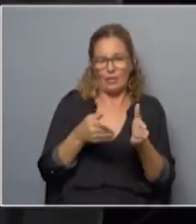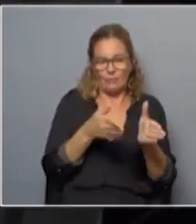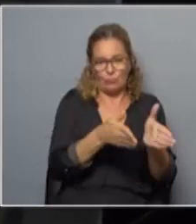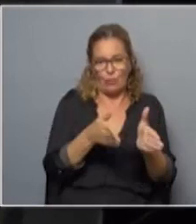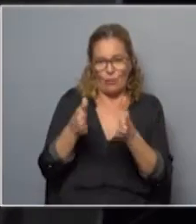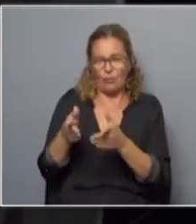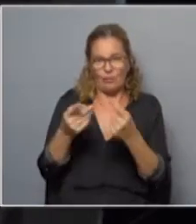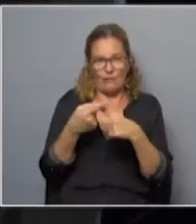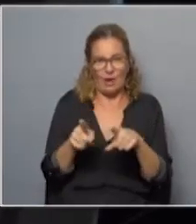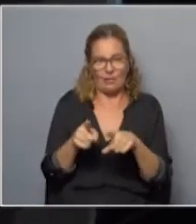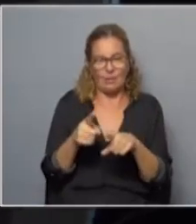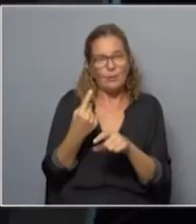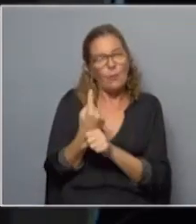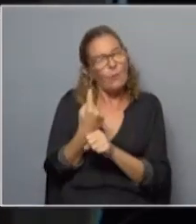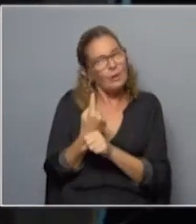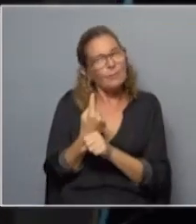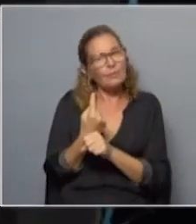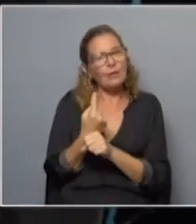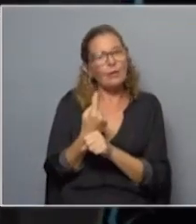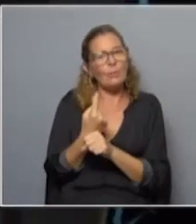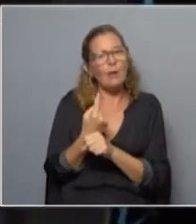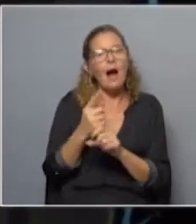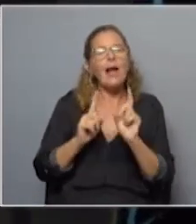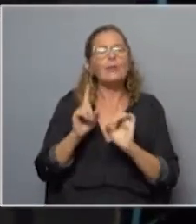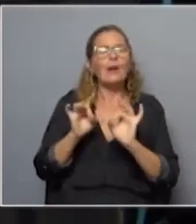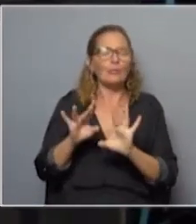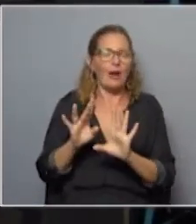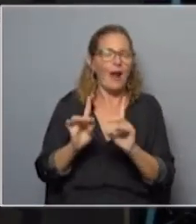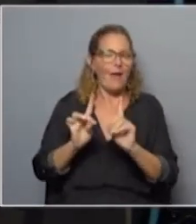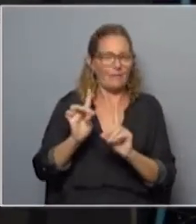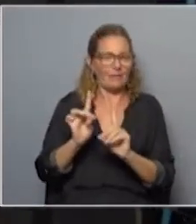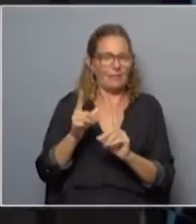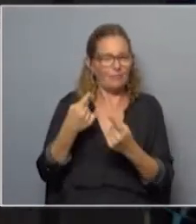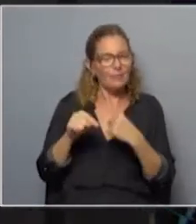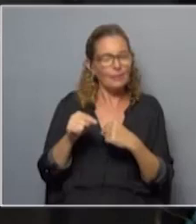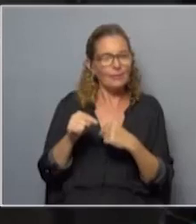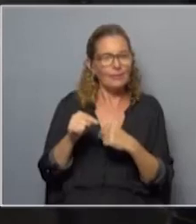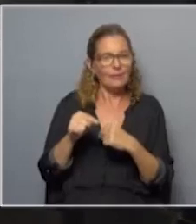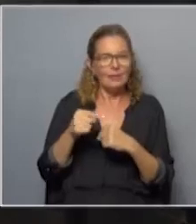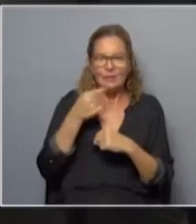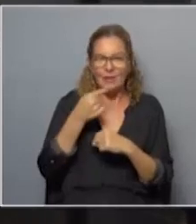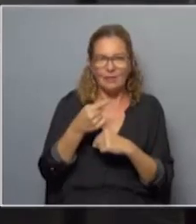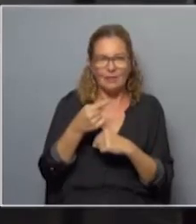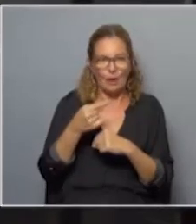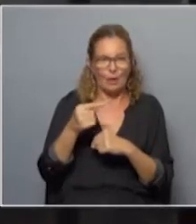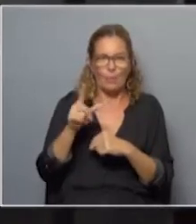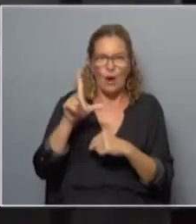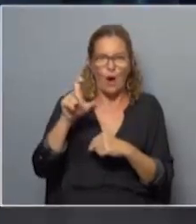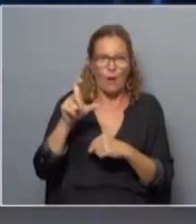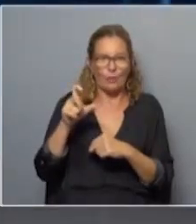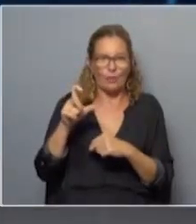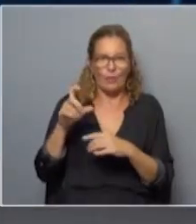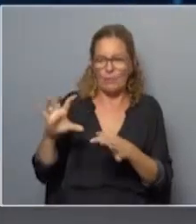Pero una cosa es una polarización natural y otra cosa es, bueno, afirmar una lógica de